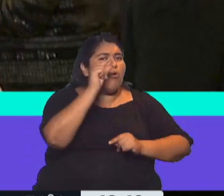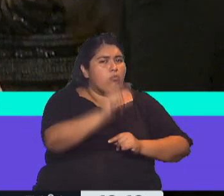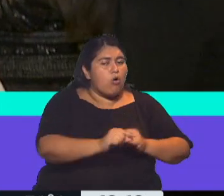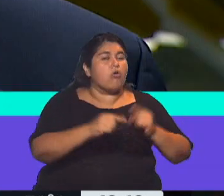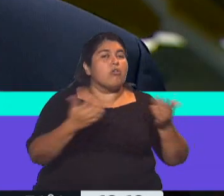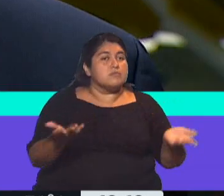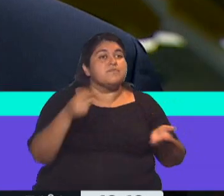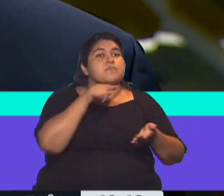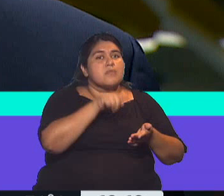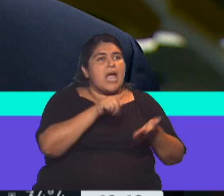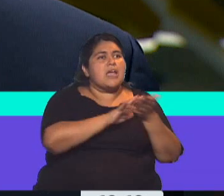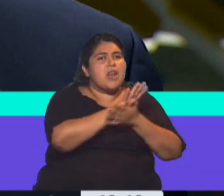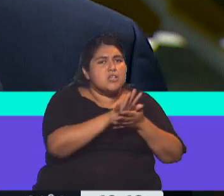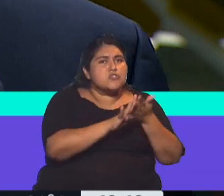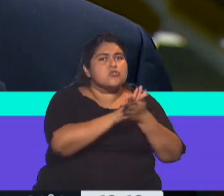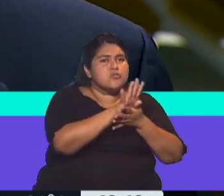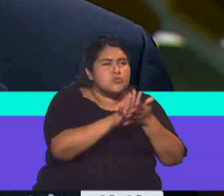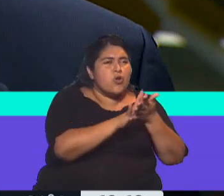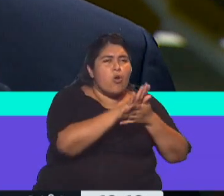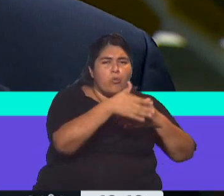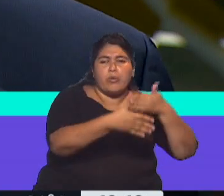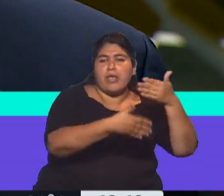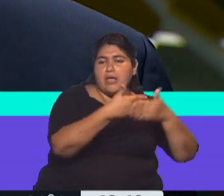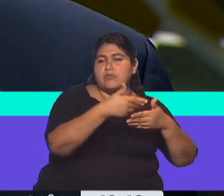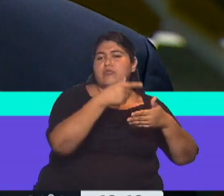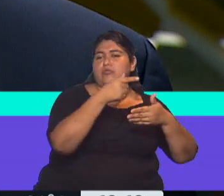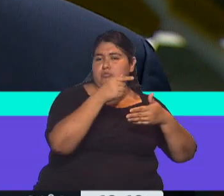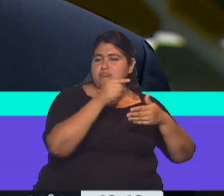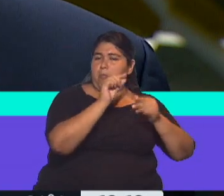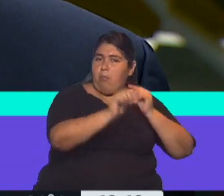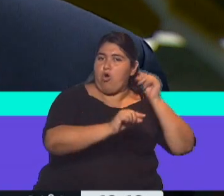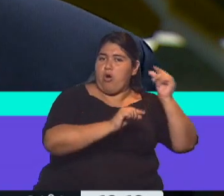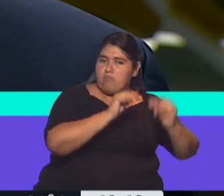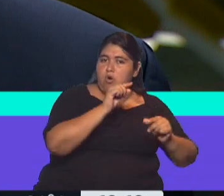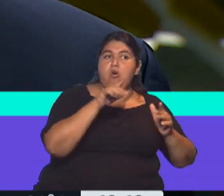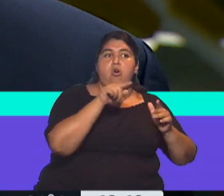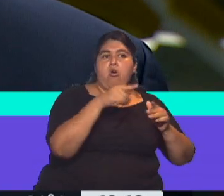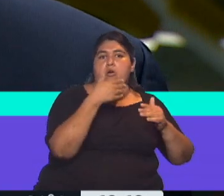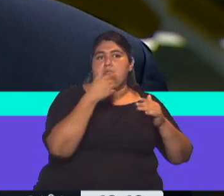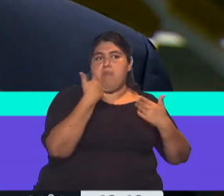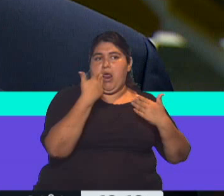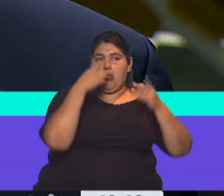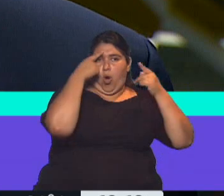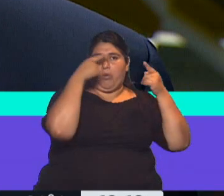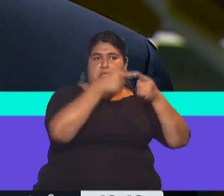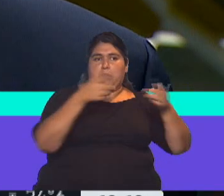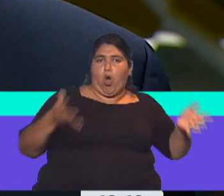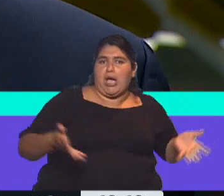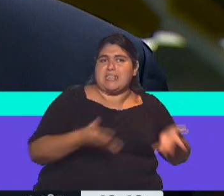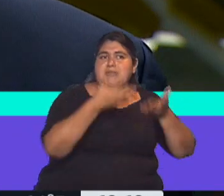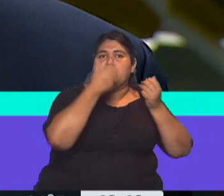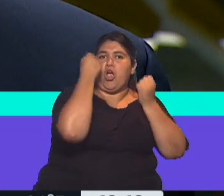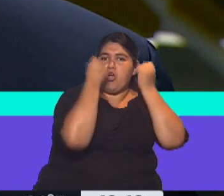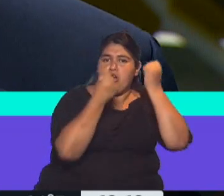ir resolviéndose por vía virtuosa como es la del crecimiento de la economía y los mayores